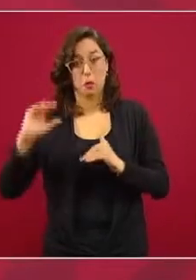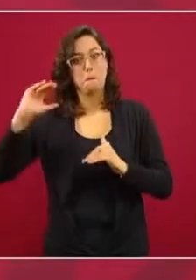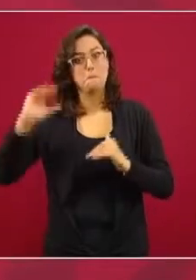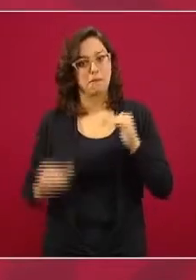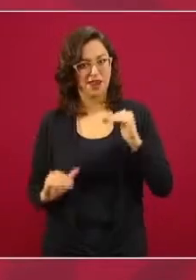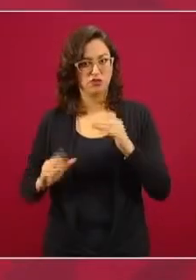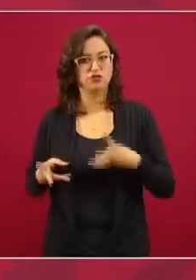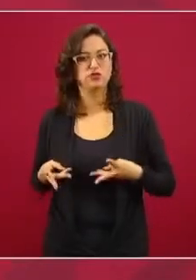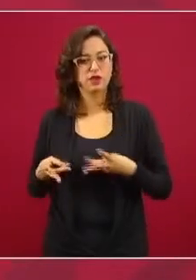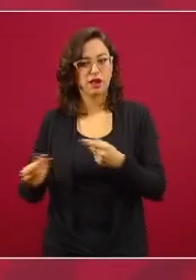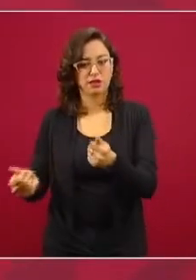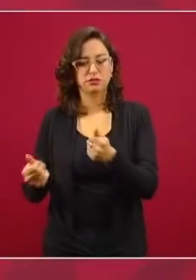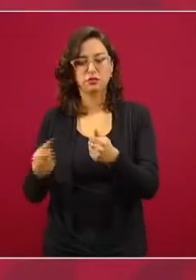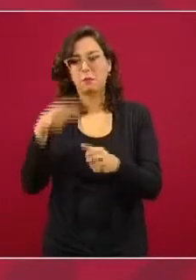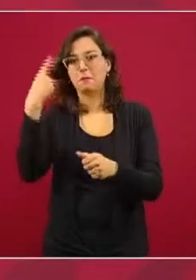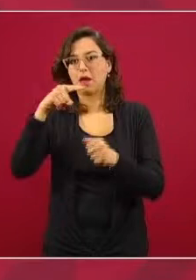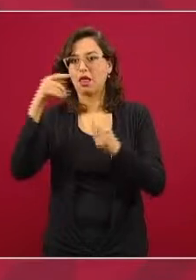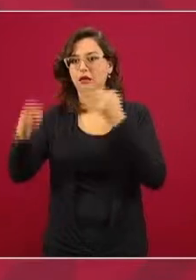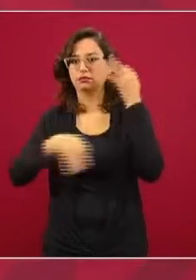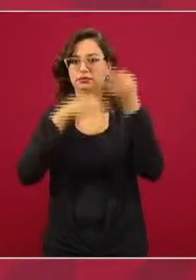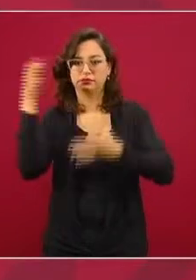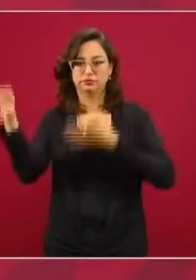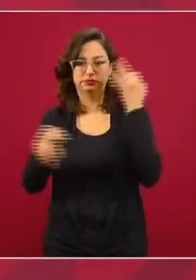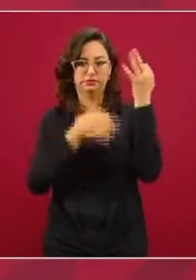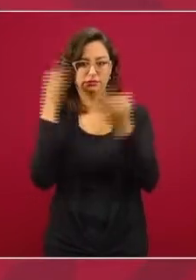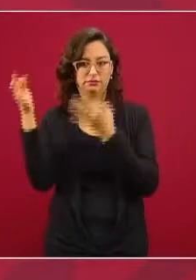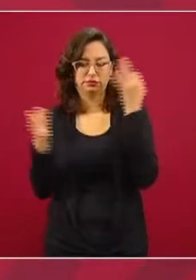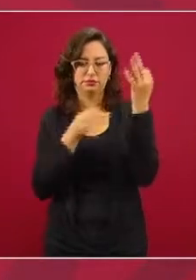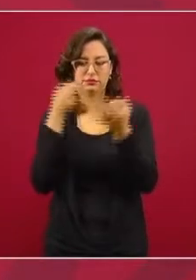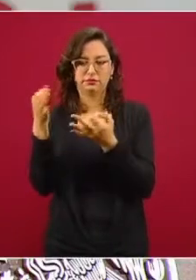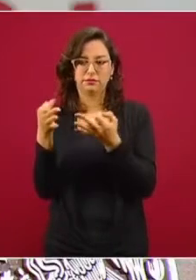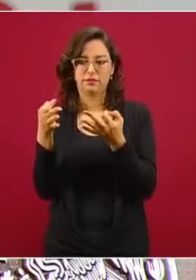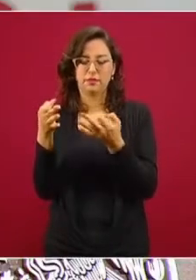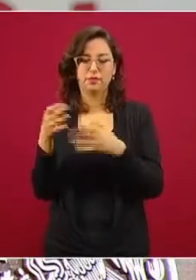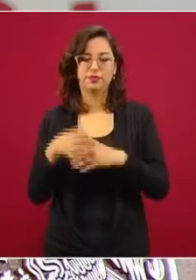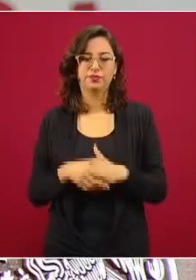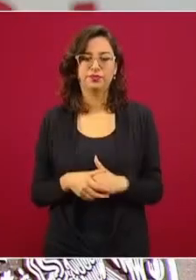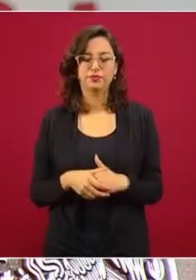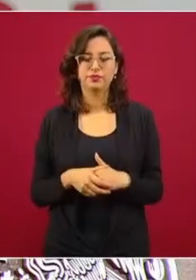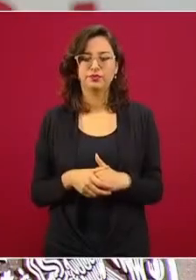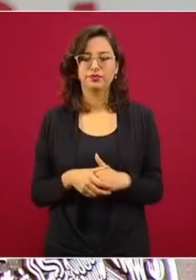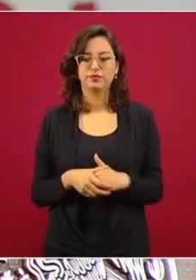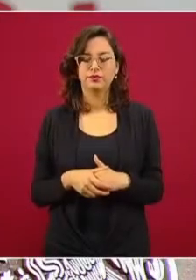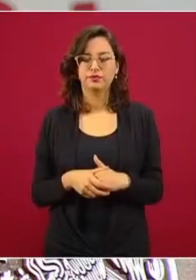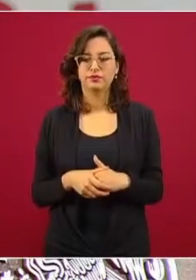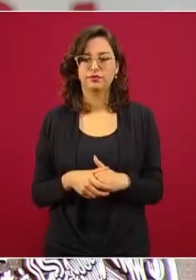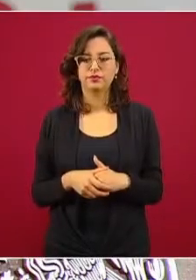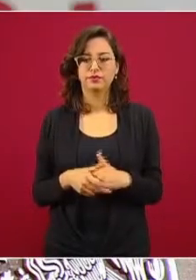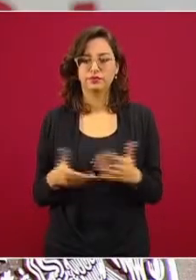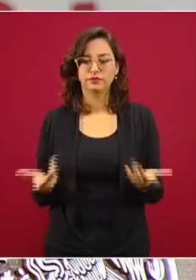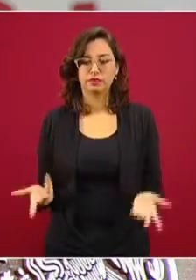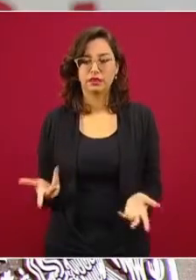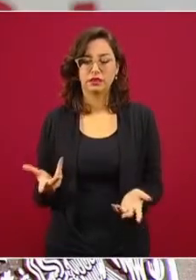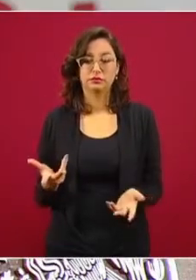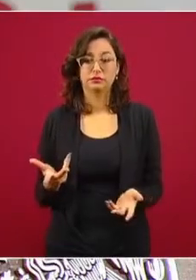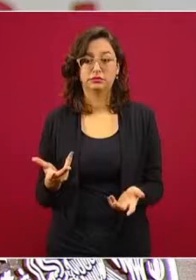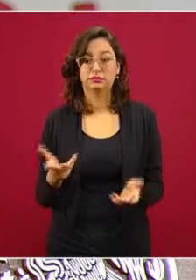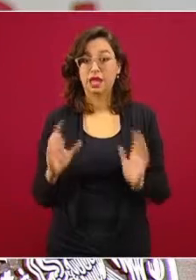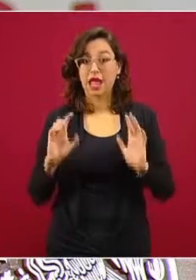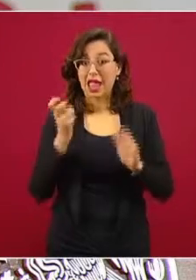de la formalidad de lo que está documentado